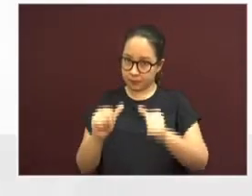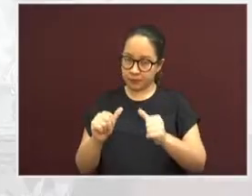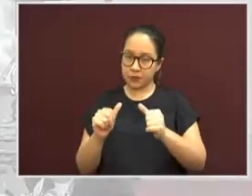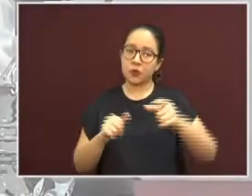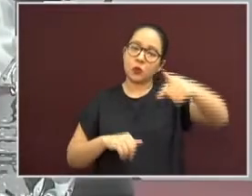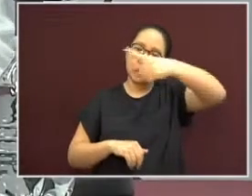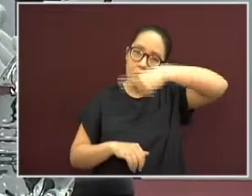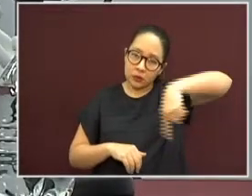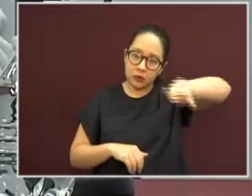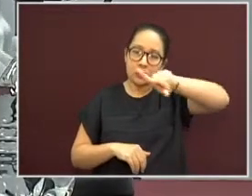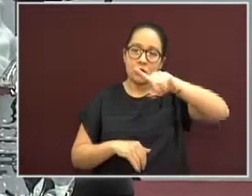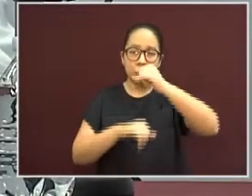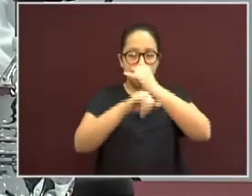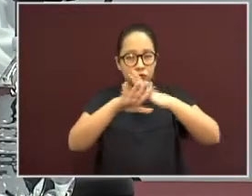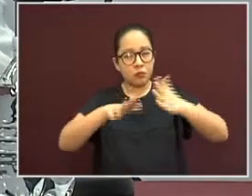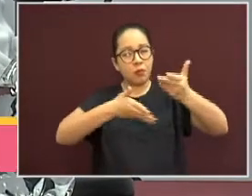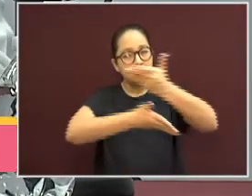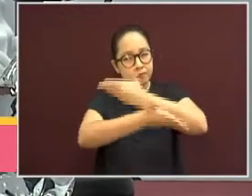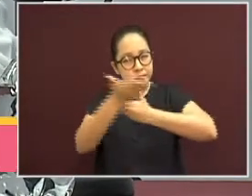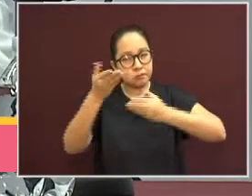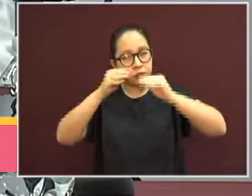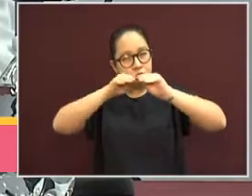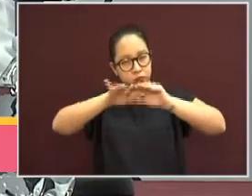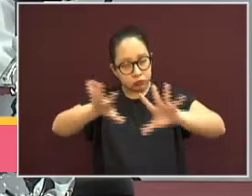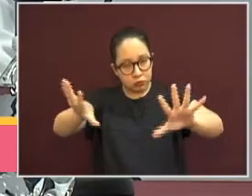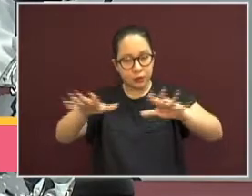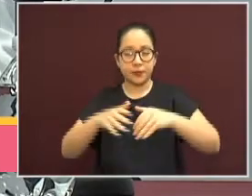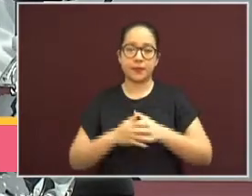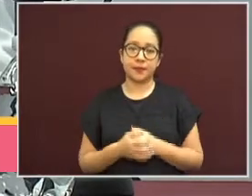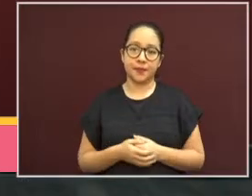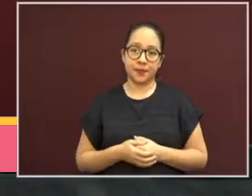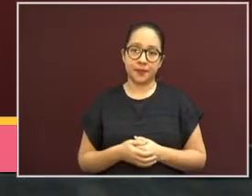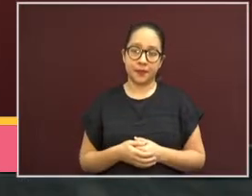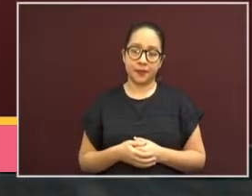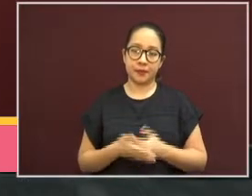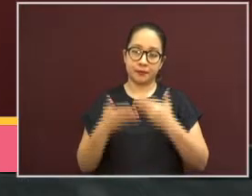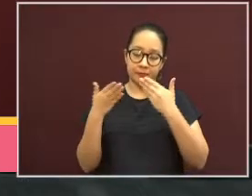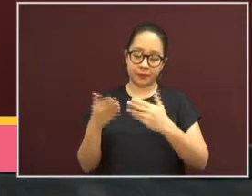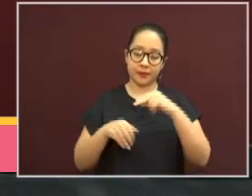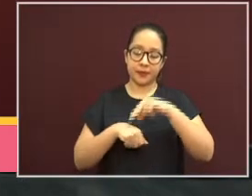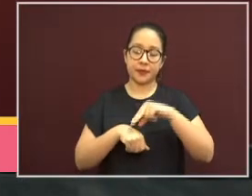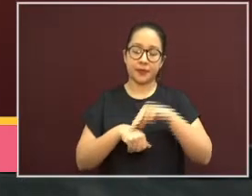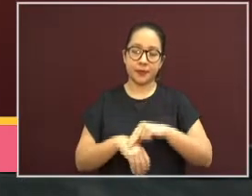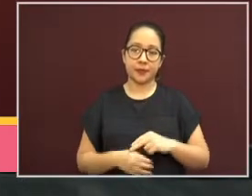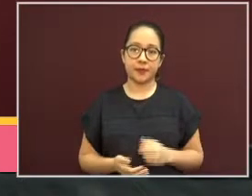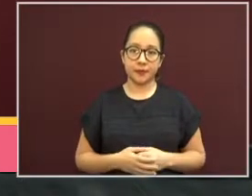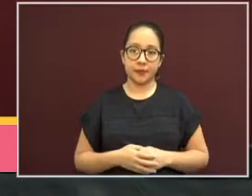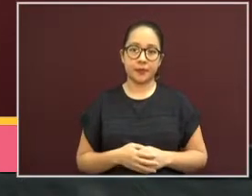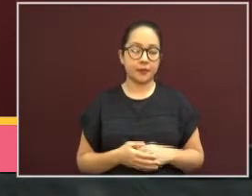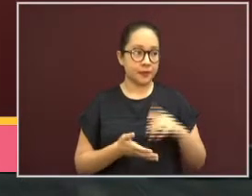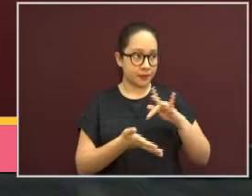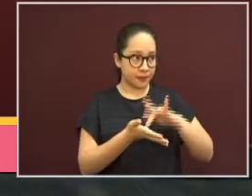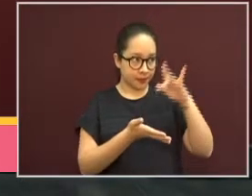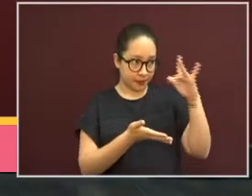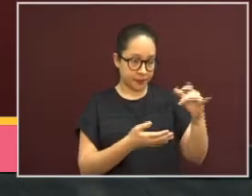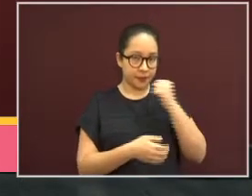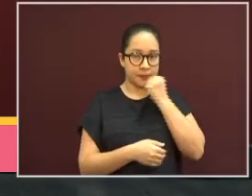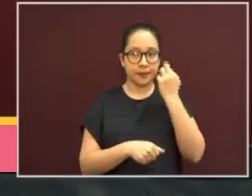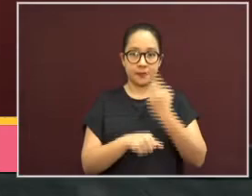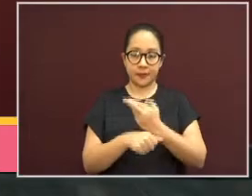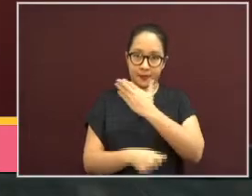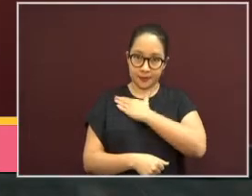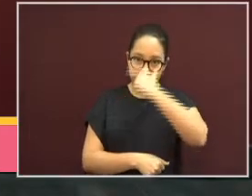compartan esta información. Adelante, doctora Espejo. Gracias, secretario. Buenas noches a todos.